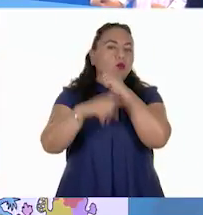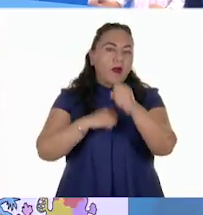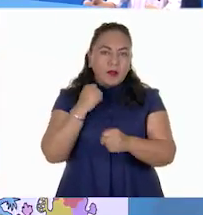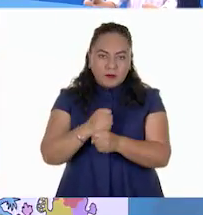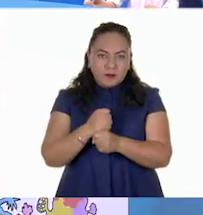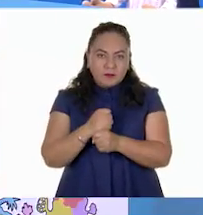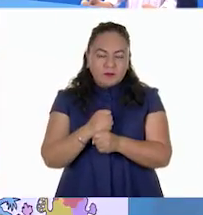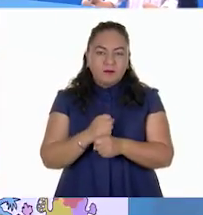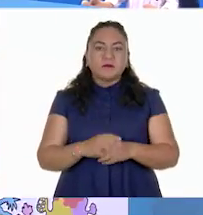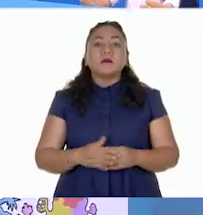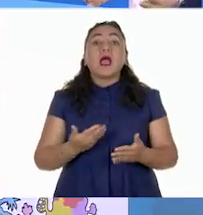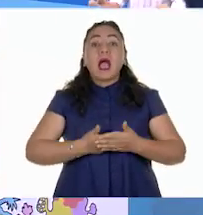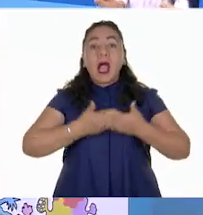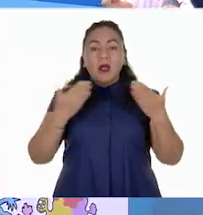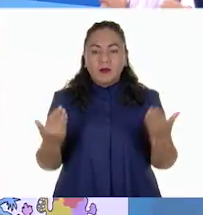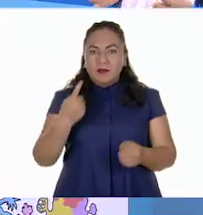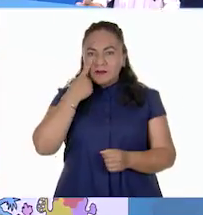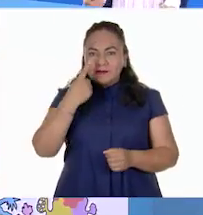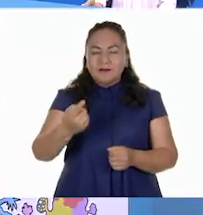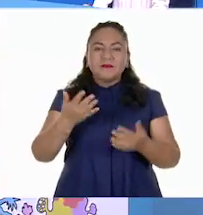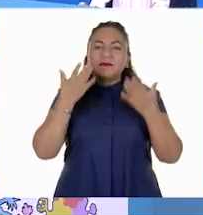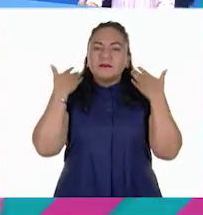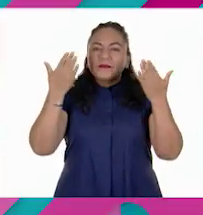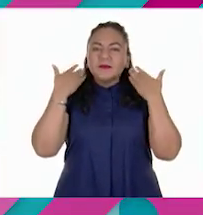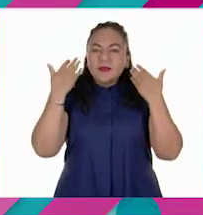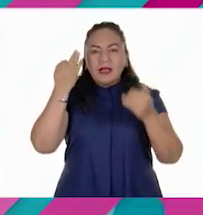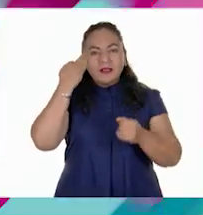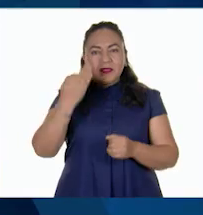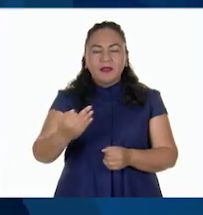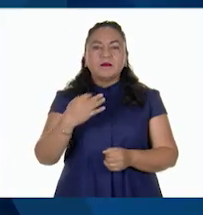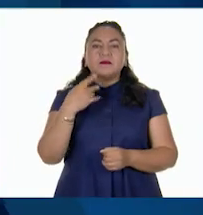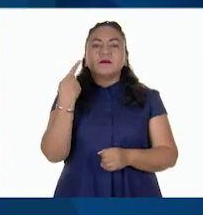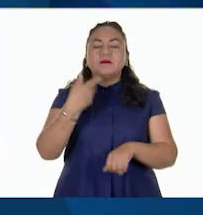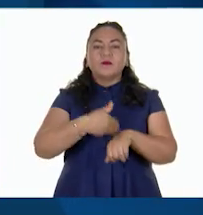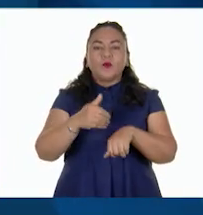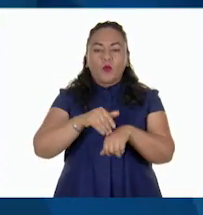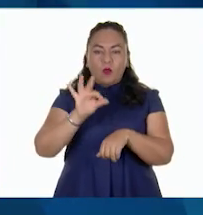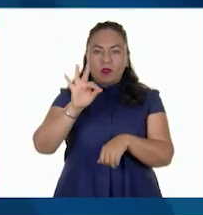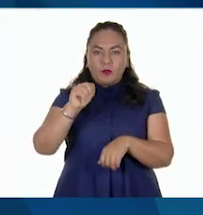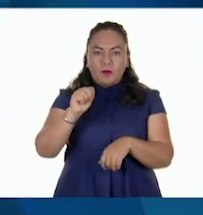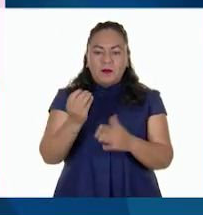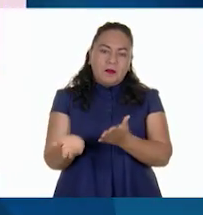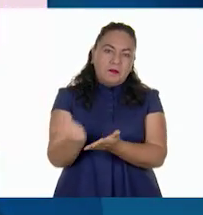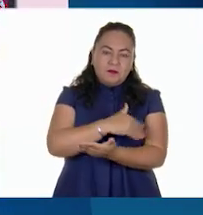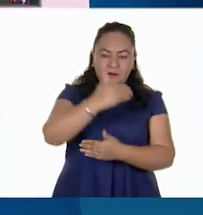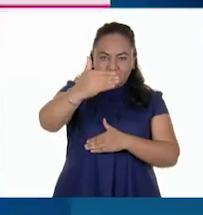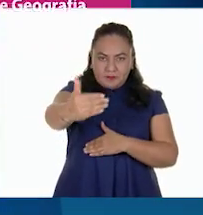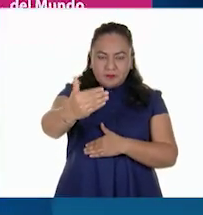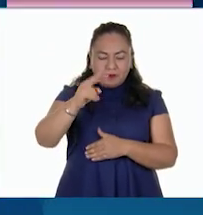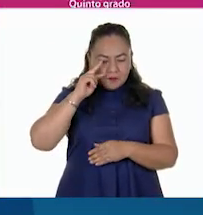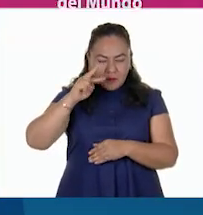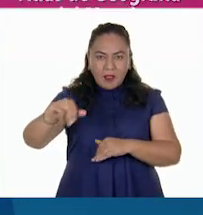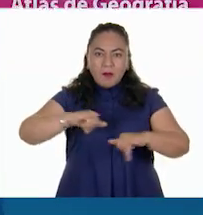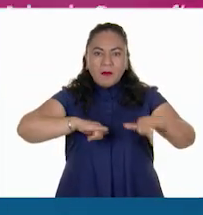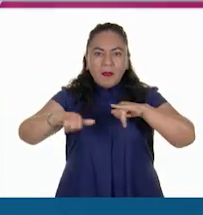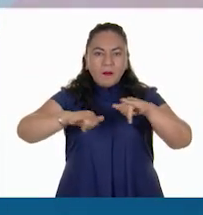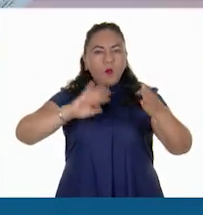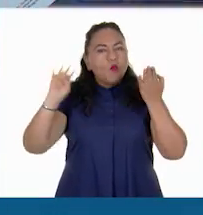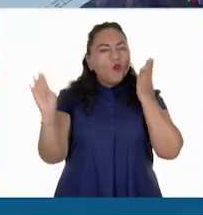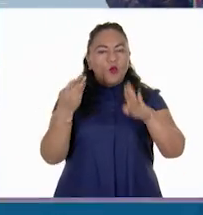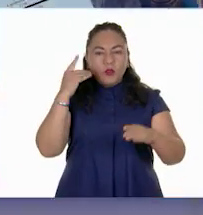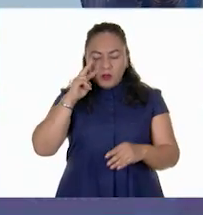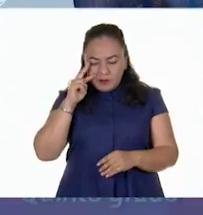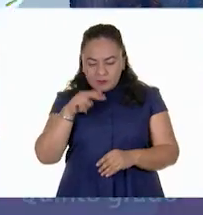Ahora, vamos a revisar el clima de la página 49 del Atlas. Vemos el mapa de climas del mundo.